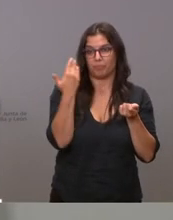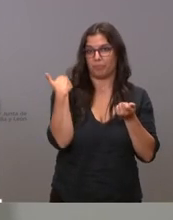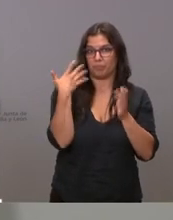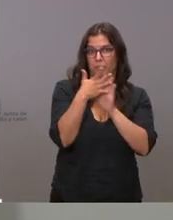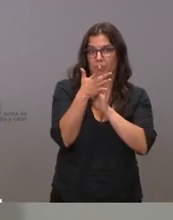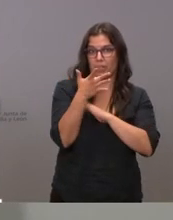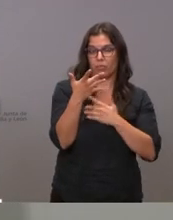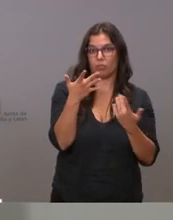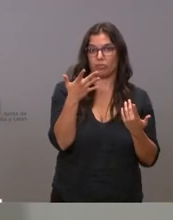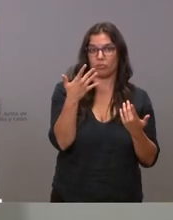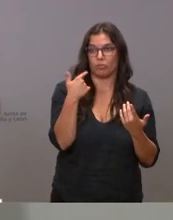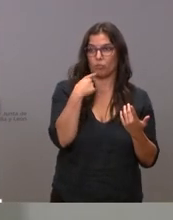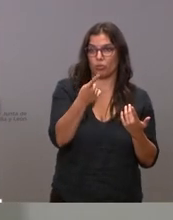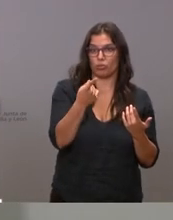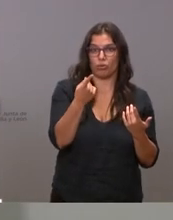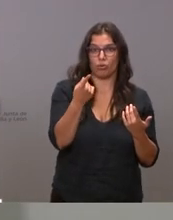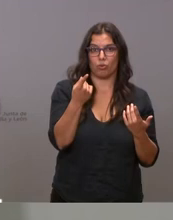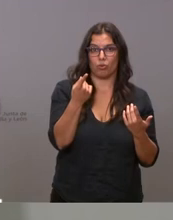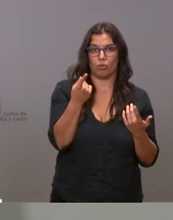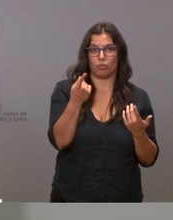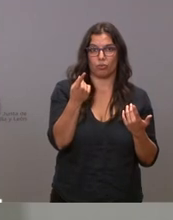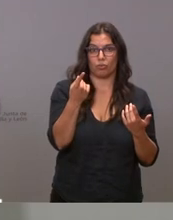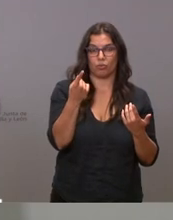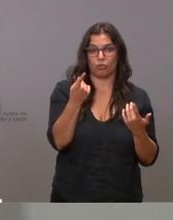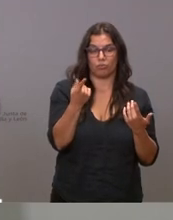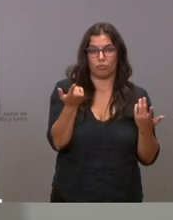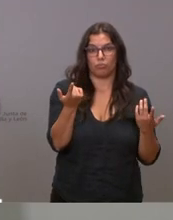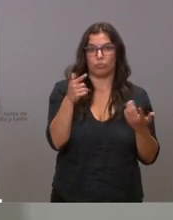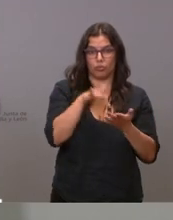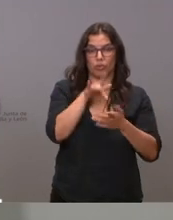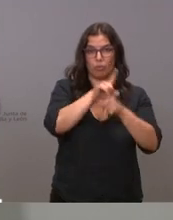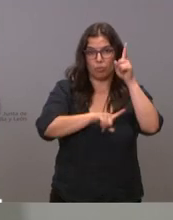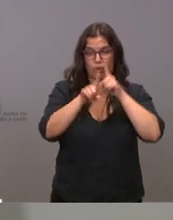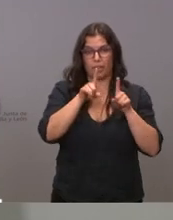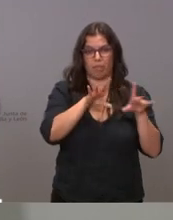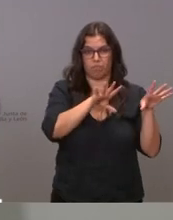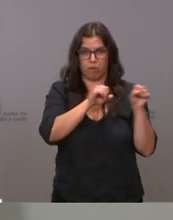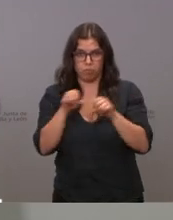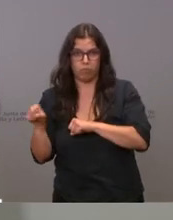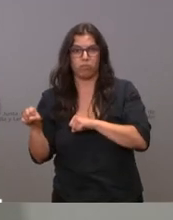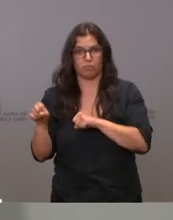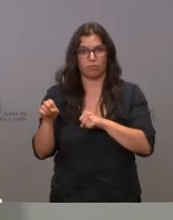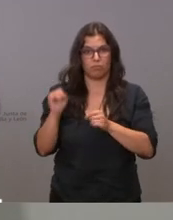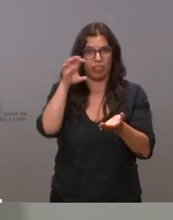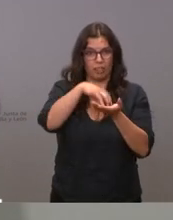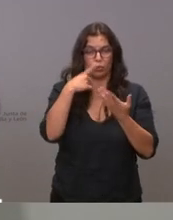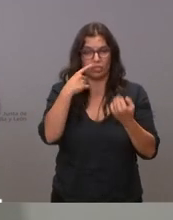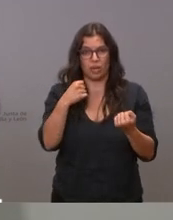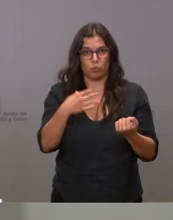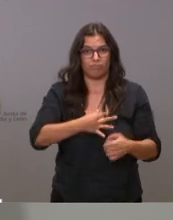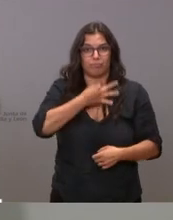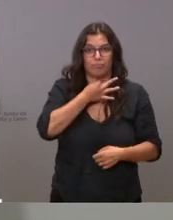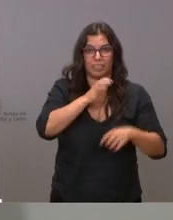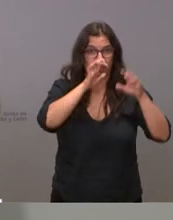decir ya vamos diciéndoselo toda esta semana tenemos un problema de saturación de nuestra asistencia primaria en